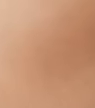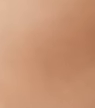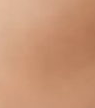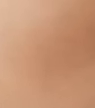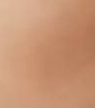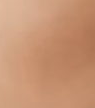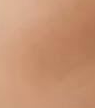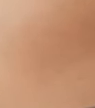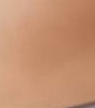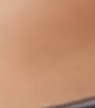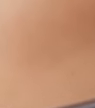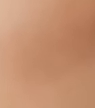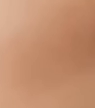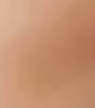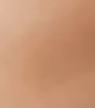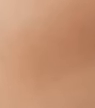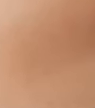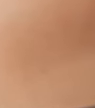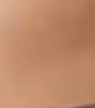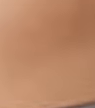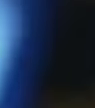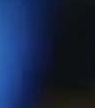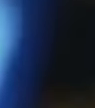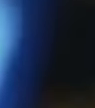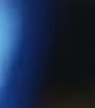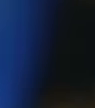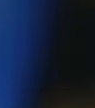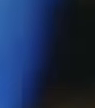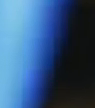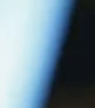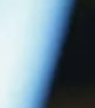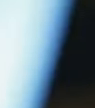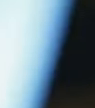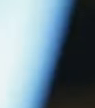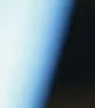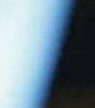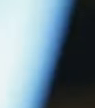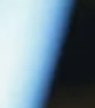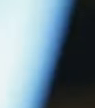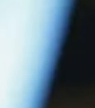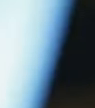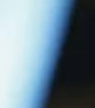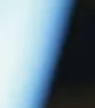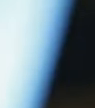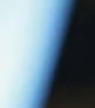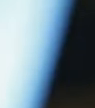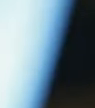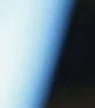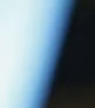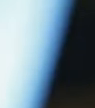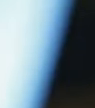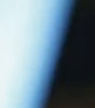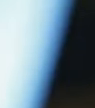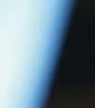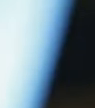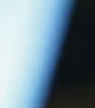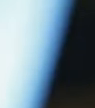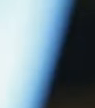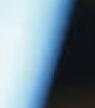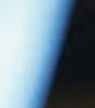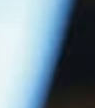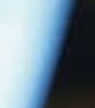302-290-7489. Donde encontrarás personal médico especializado en este tipo de problemas